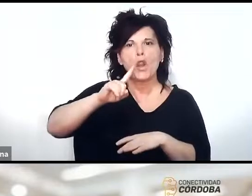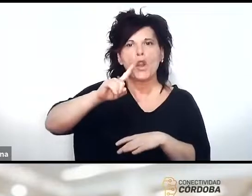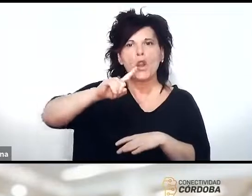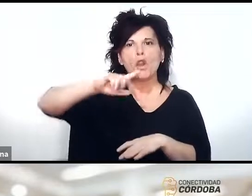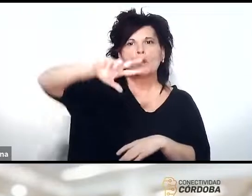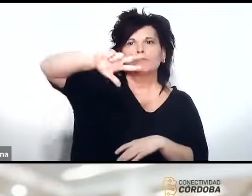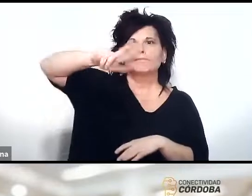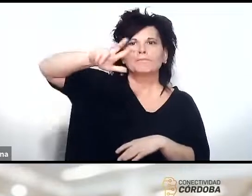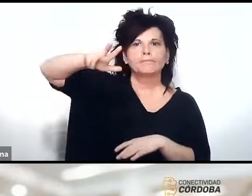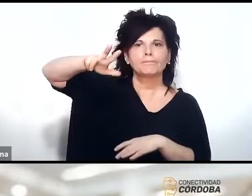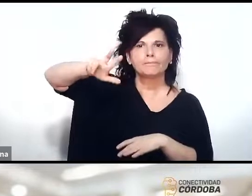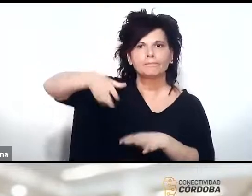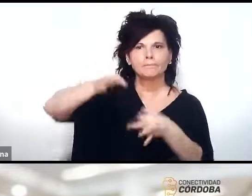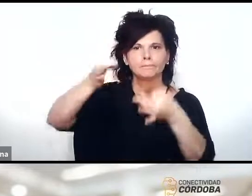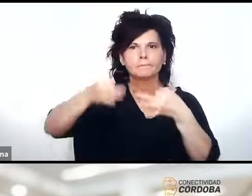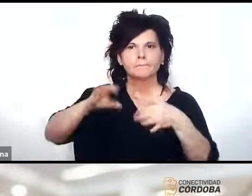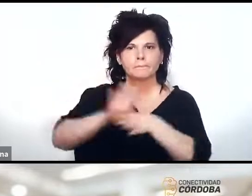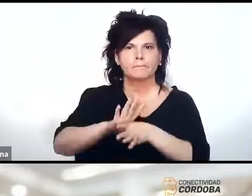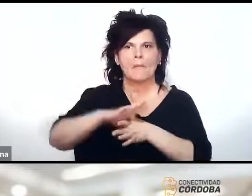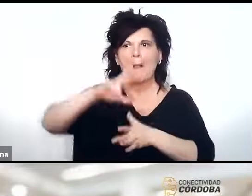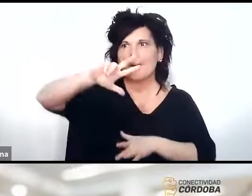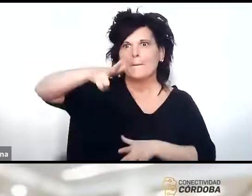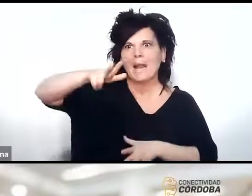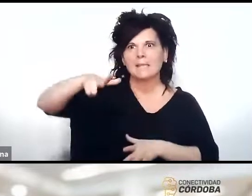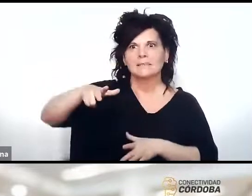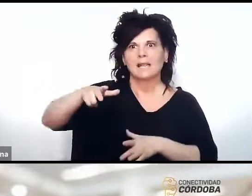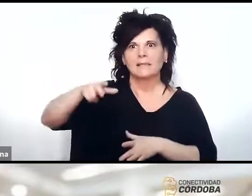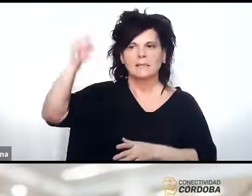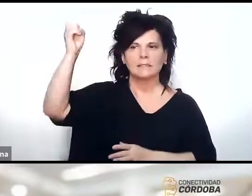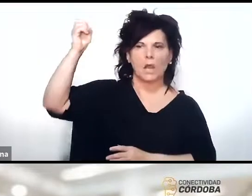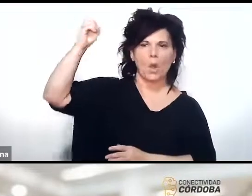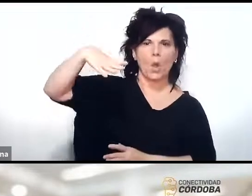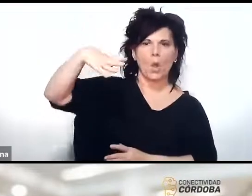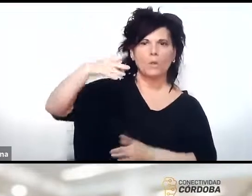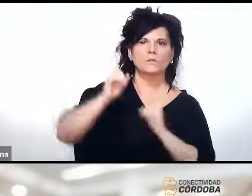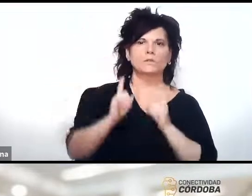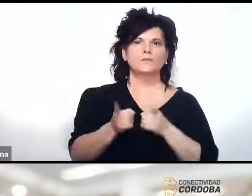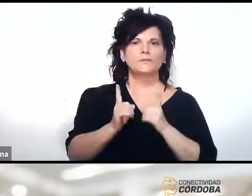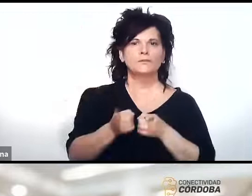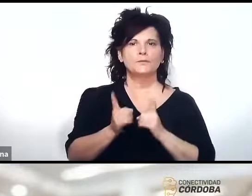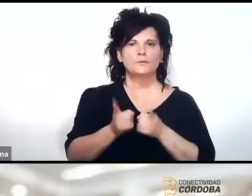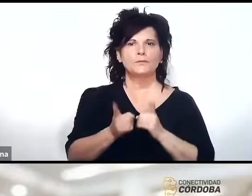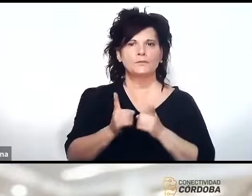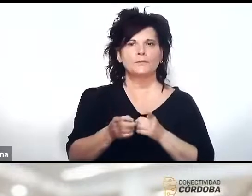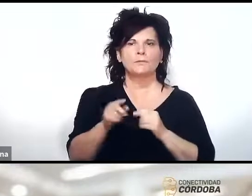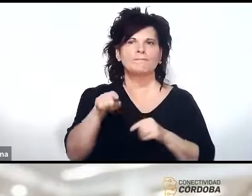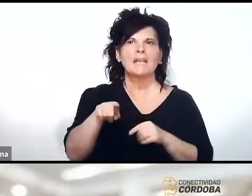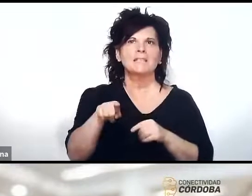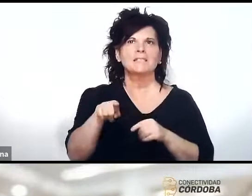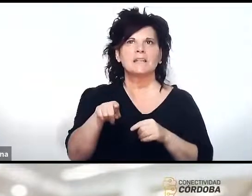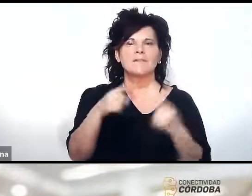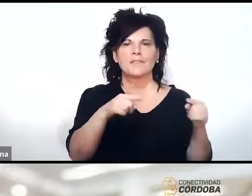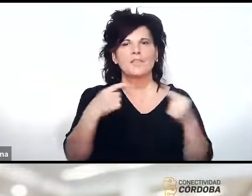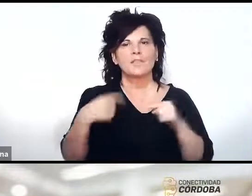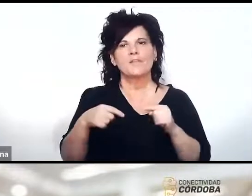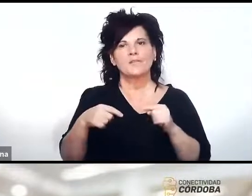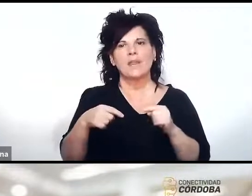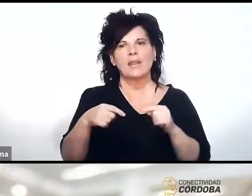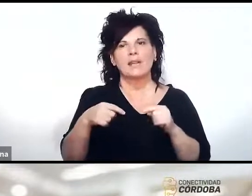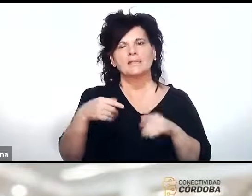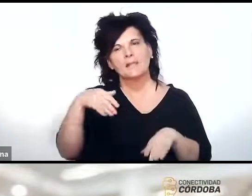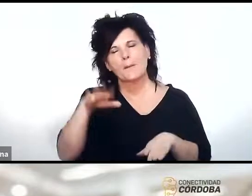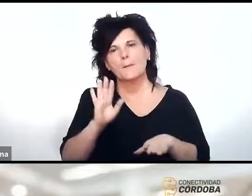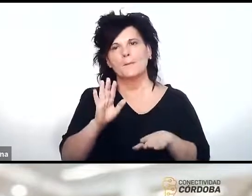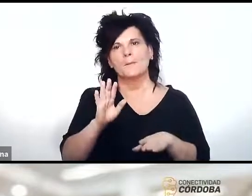completa para que haya satélites que te estén alumbrando todo el tiempo esa es como la gran diferencia entre uno geo y estas